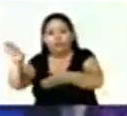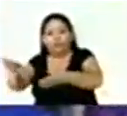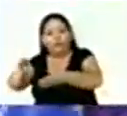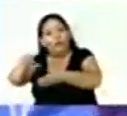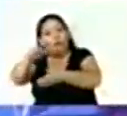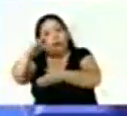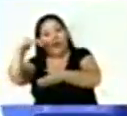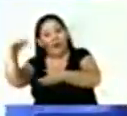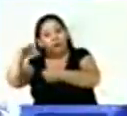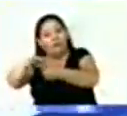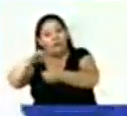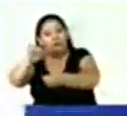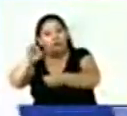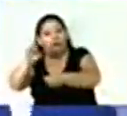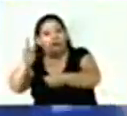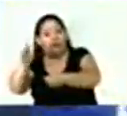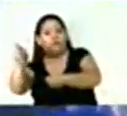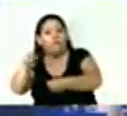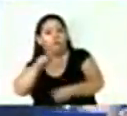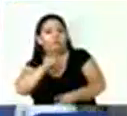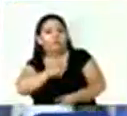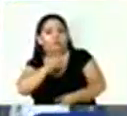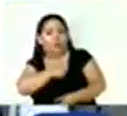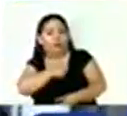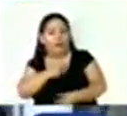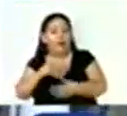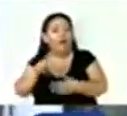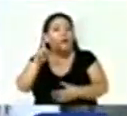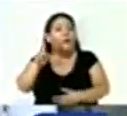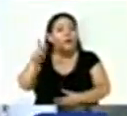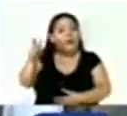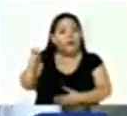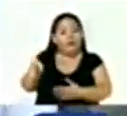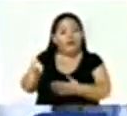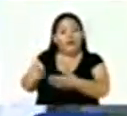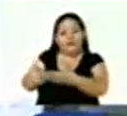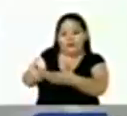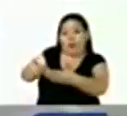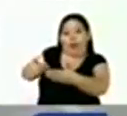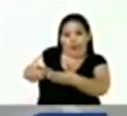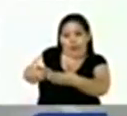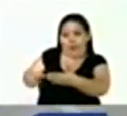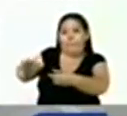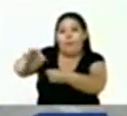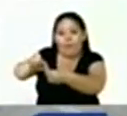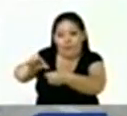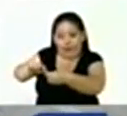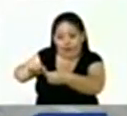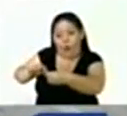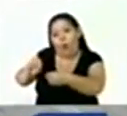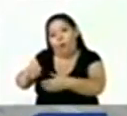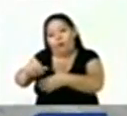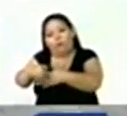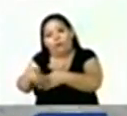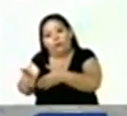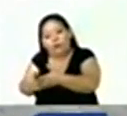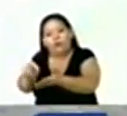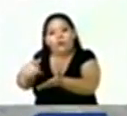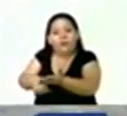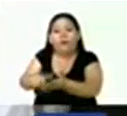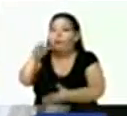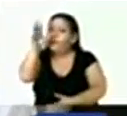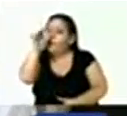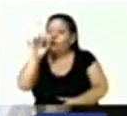Extranjero podrán ejercer sus funciones 30 días antes de la elección presidencial y legislativa del 4 de